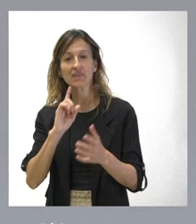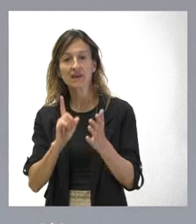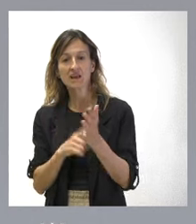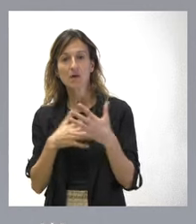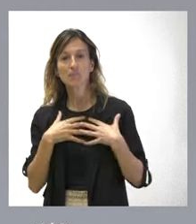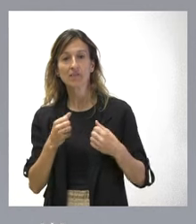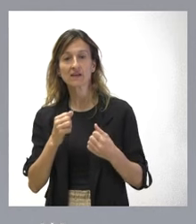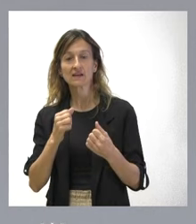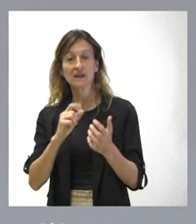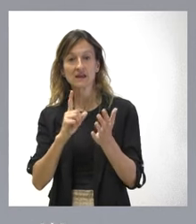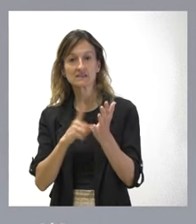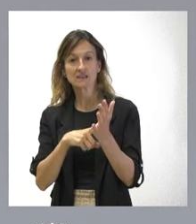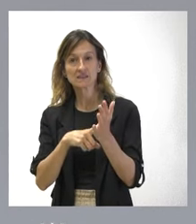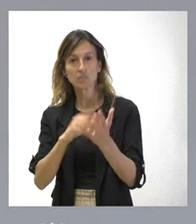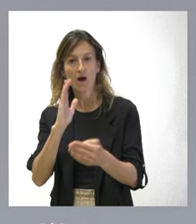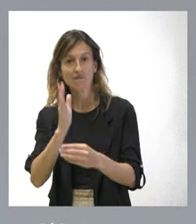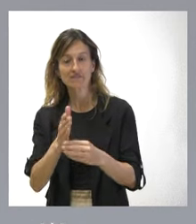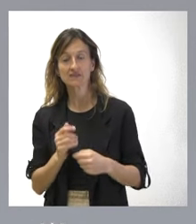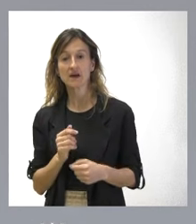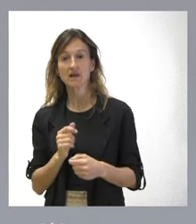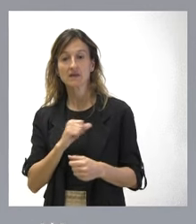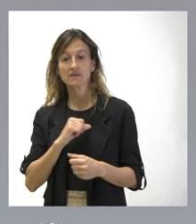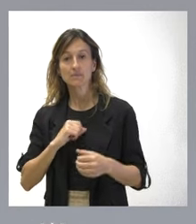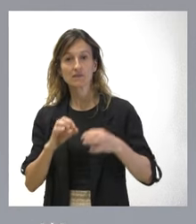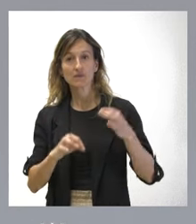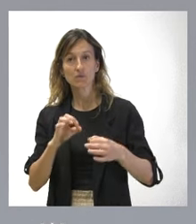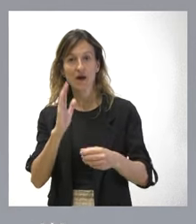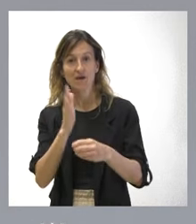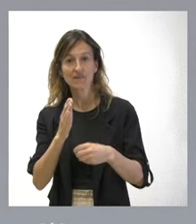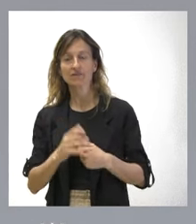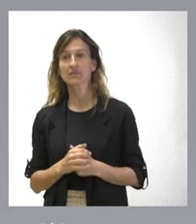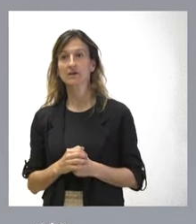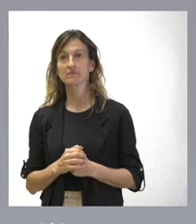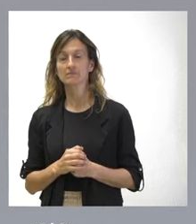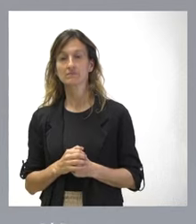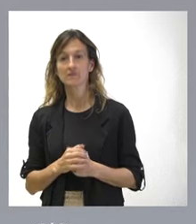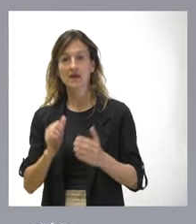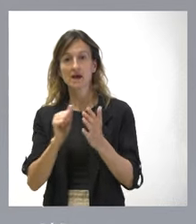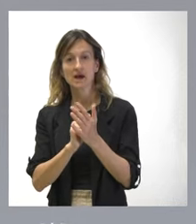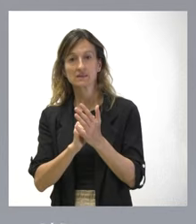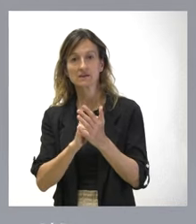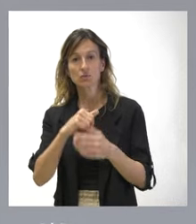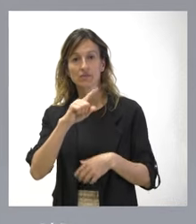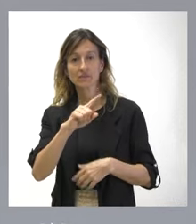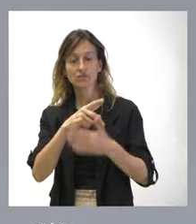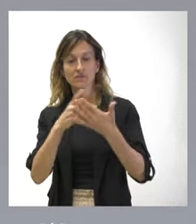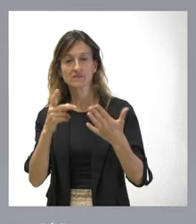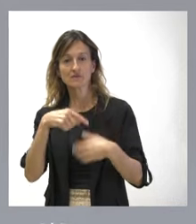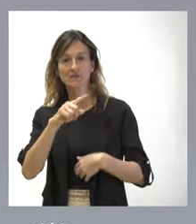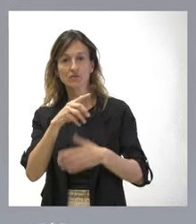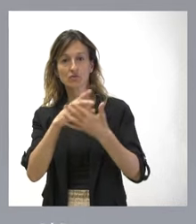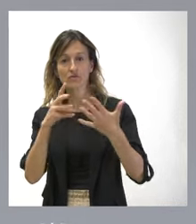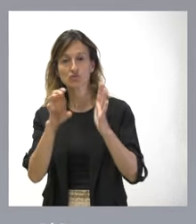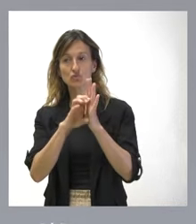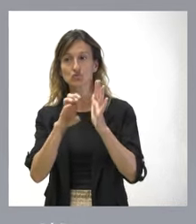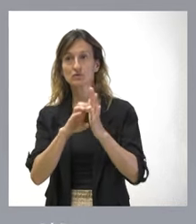legislativo. Se vulnera la independencia judicial, porque los jueces lo que hicieron en virtud del artículo 117 y 118 de la Constitución